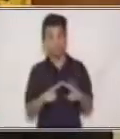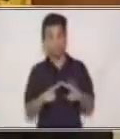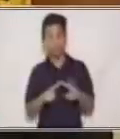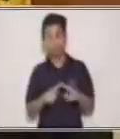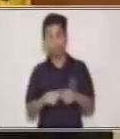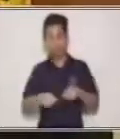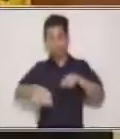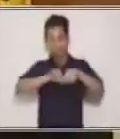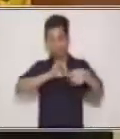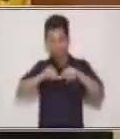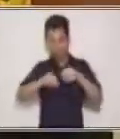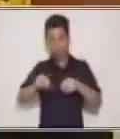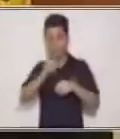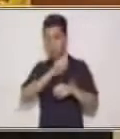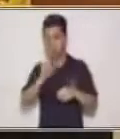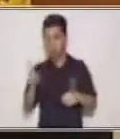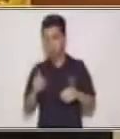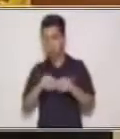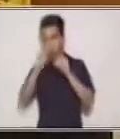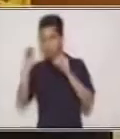mañana hay que jugar. Y